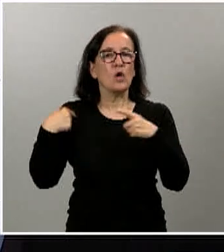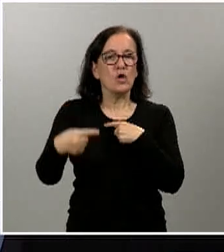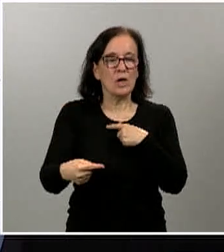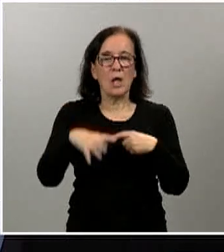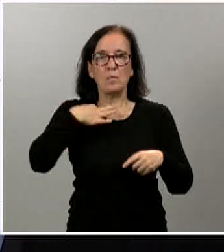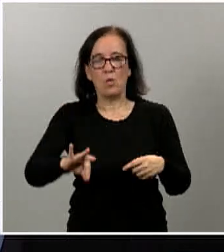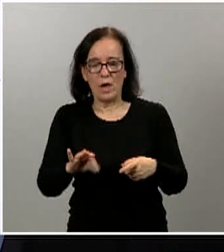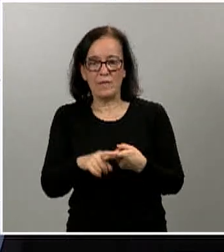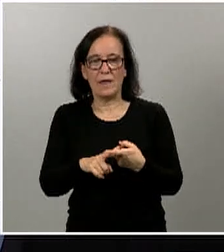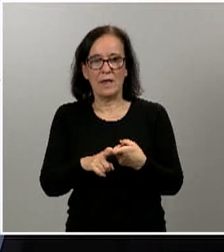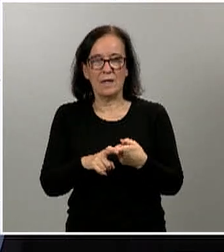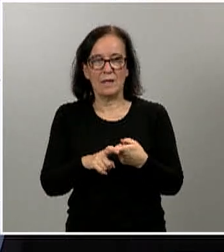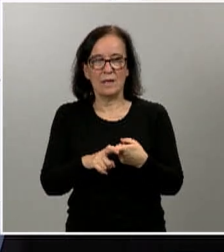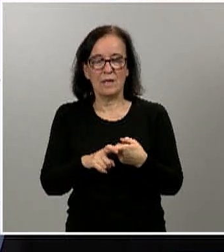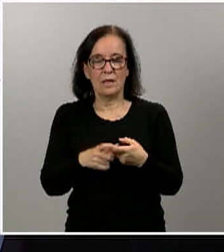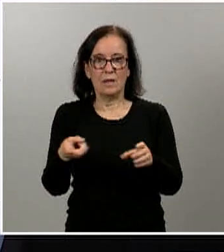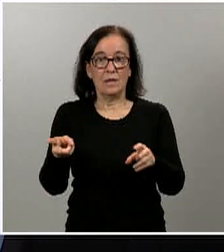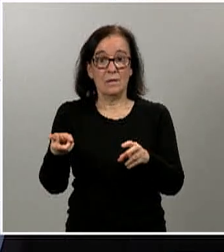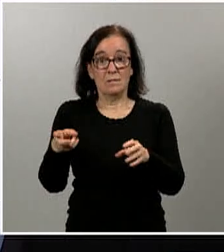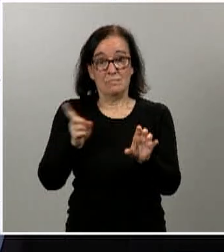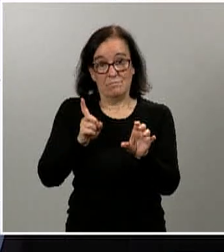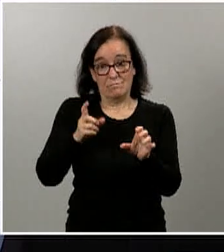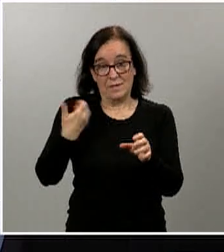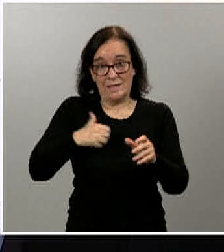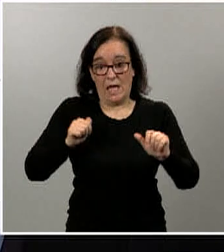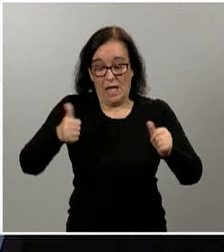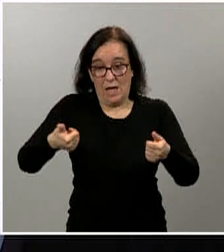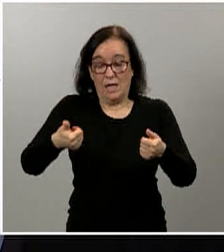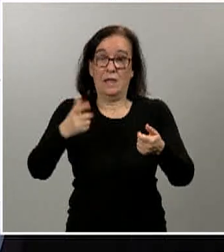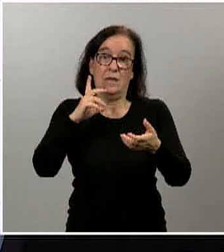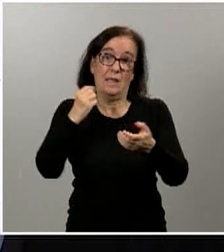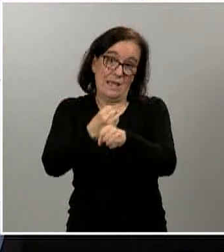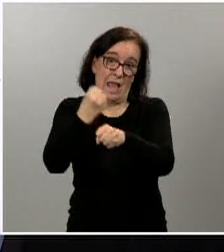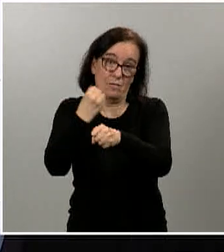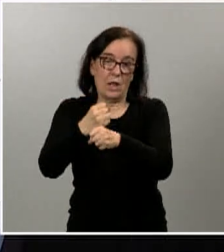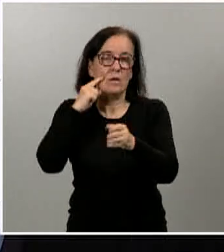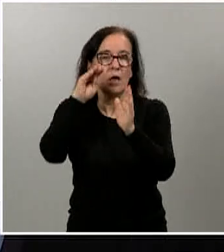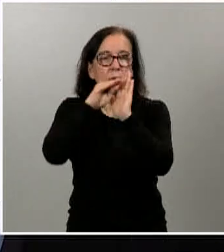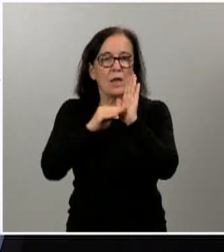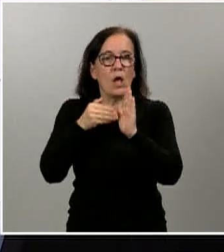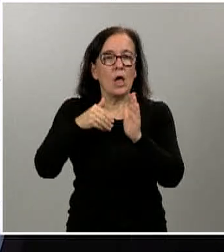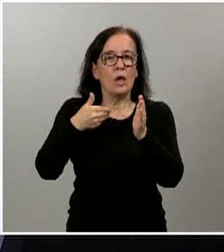reincorporación laboral? ¿Cuándo habrían de ajustarse medidas en los próximos días o semanas?